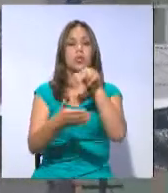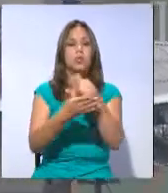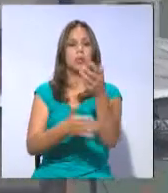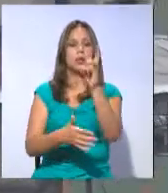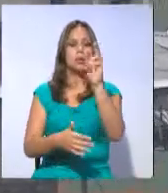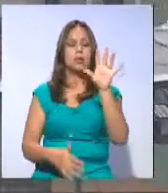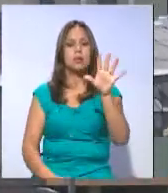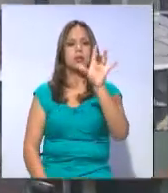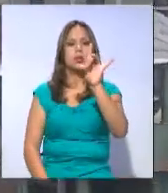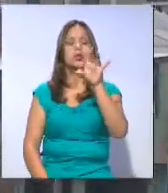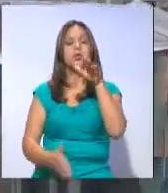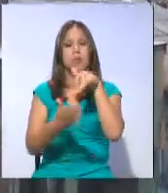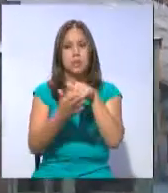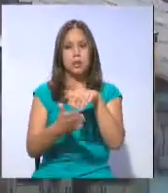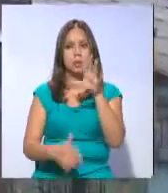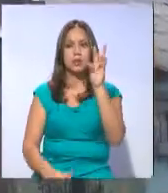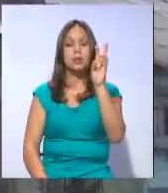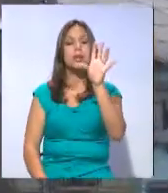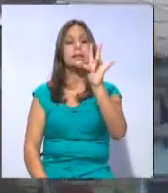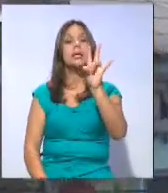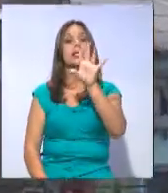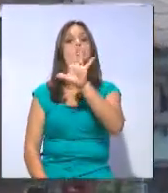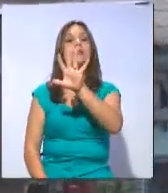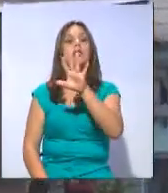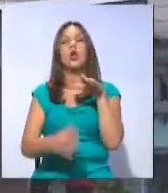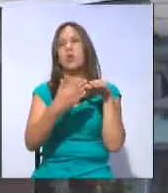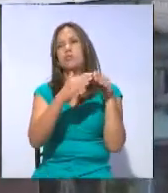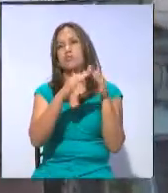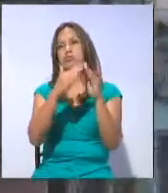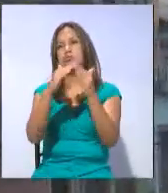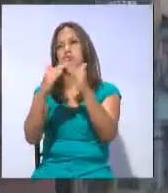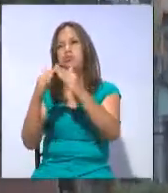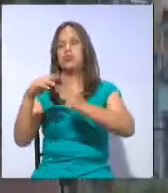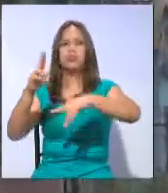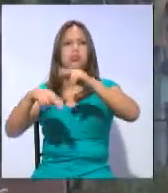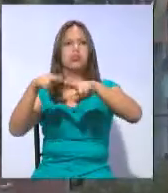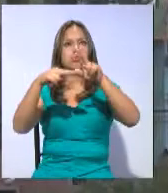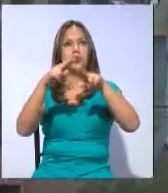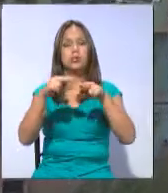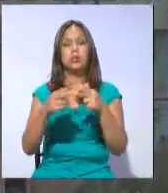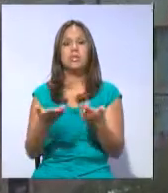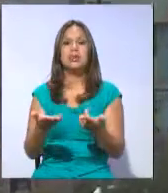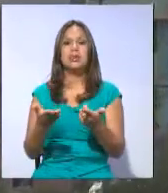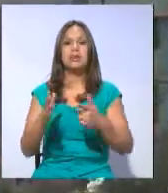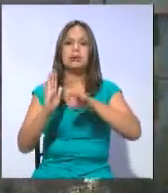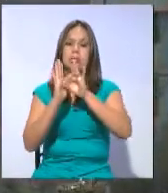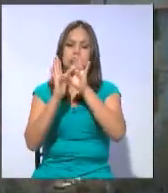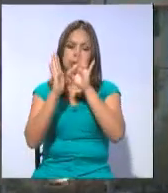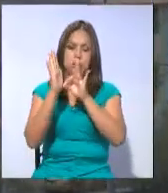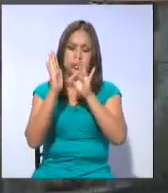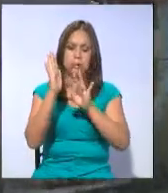58 mil 675 viviendas a construir, lo que representa una caída con respecto a periodos anteriores.